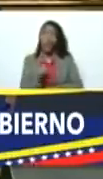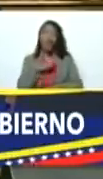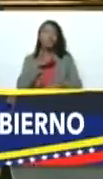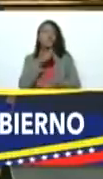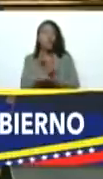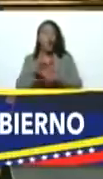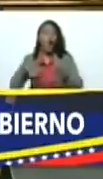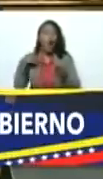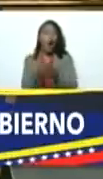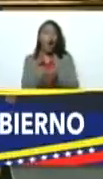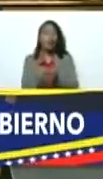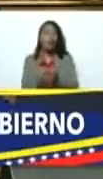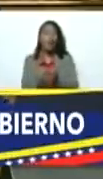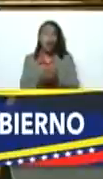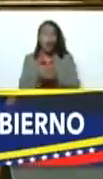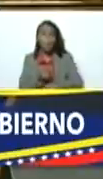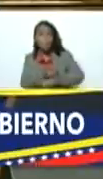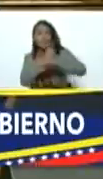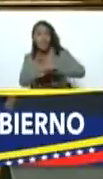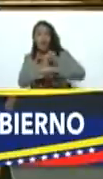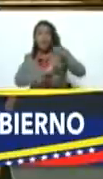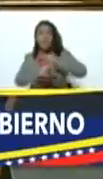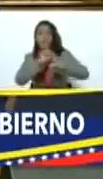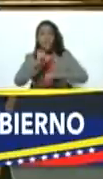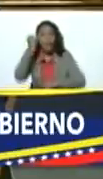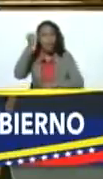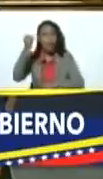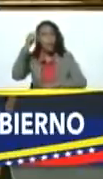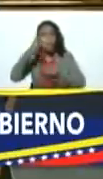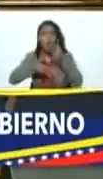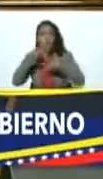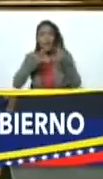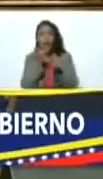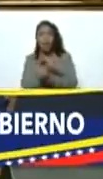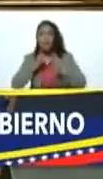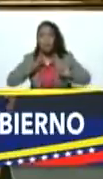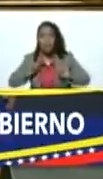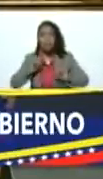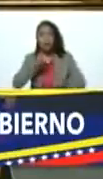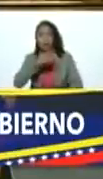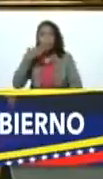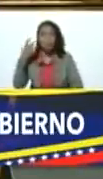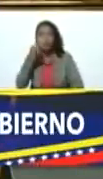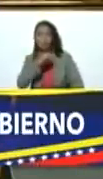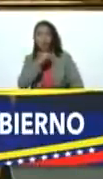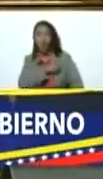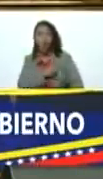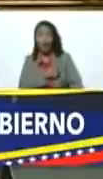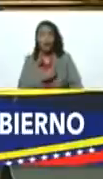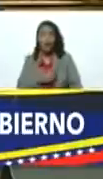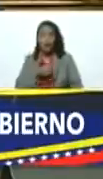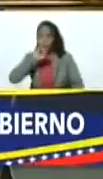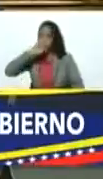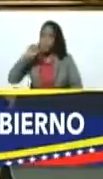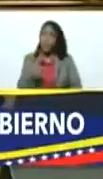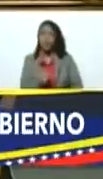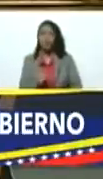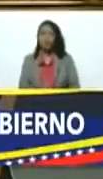hasta Ayacucho con un fusil en defensa de una idea política la independencia la dignidad tan apasionante es